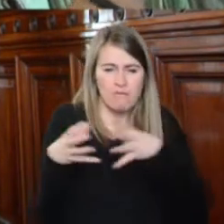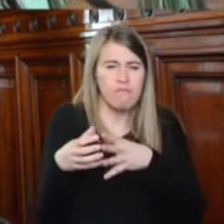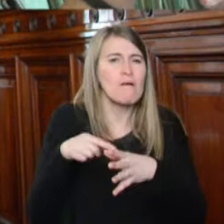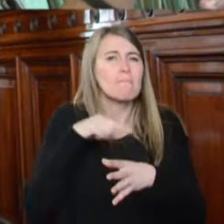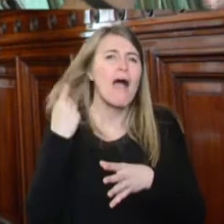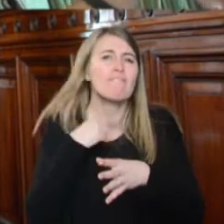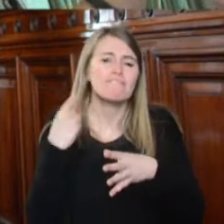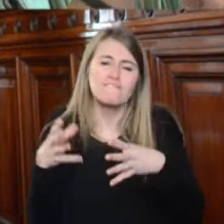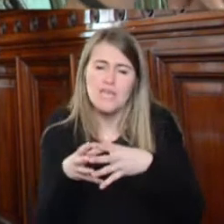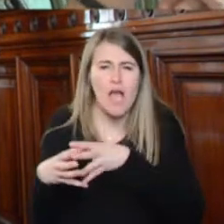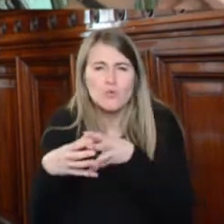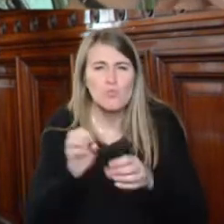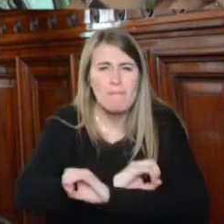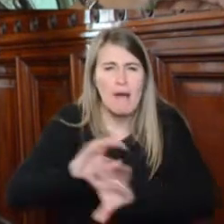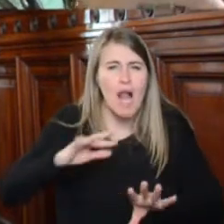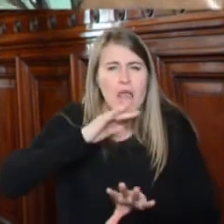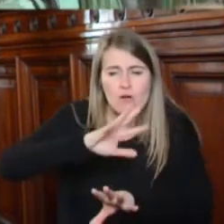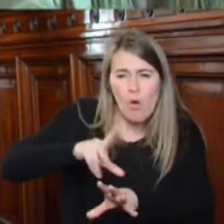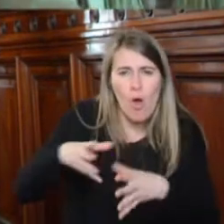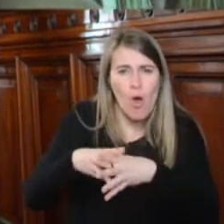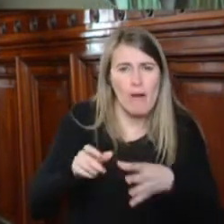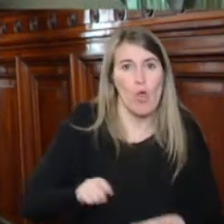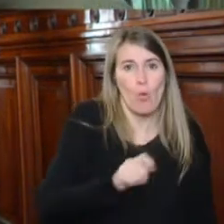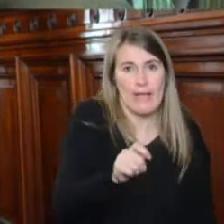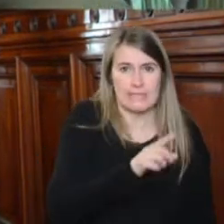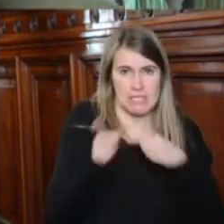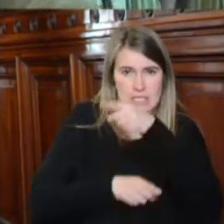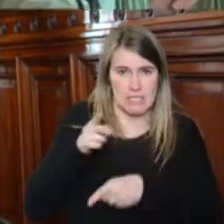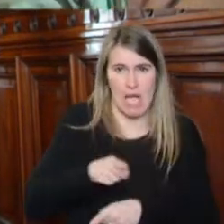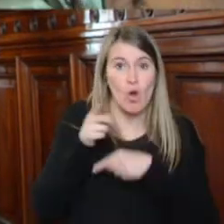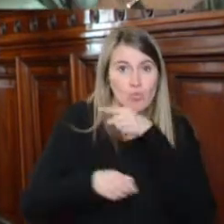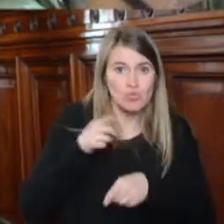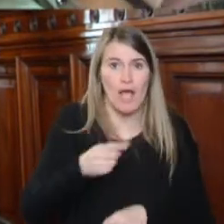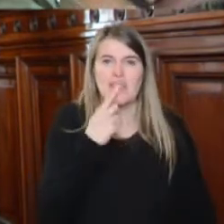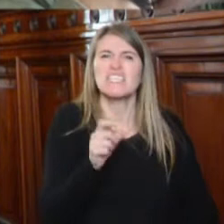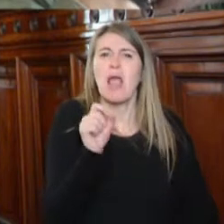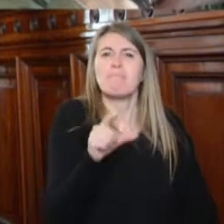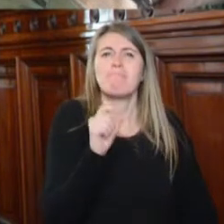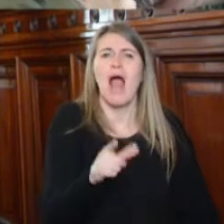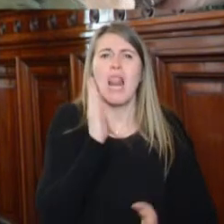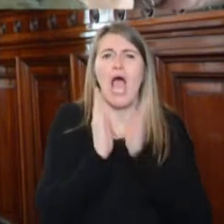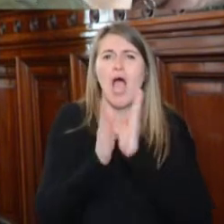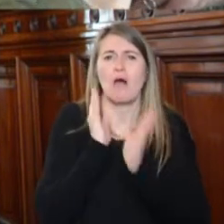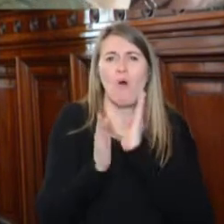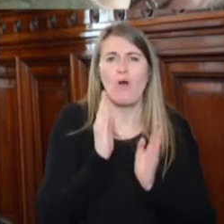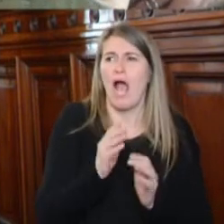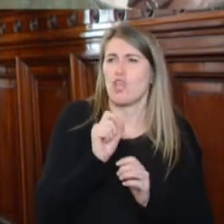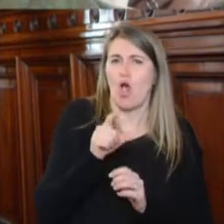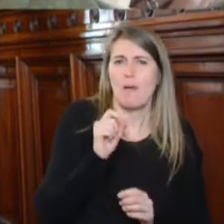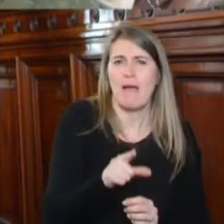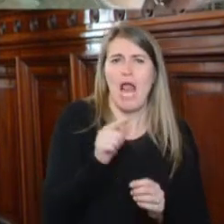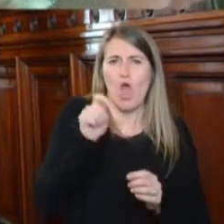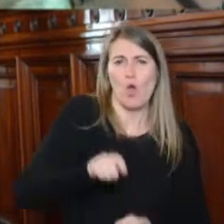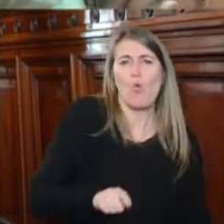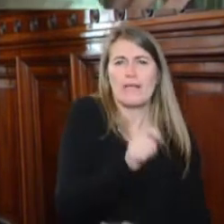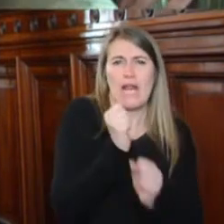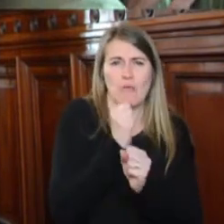le ha hecho un daño gigantesco a la Argentina. Allí señaló que cada vez que uno de estos malos abogados ligados a malos jueces laborales como Arias, Giver y